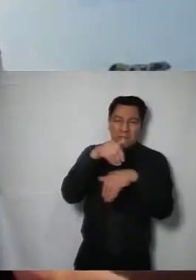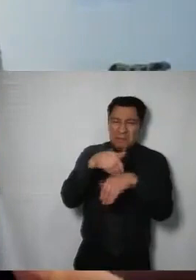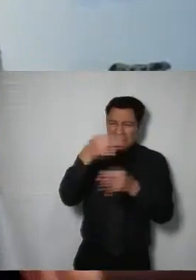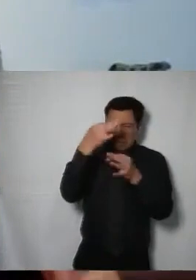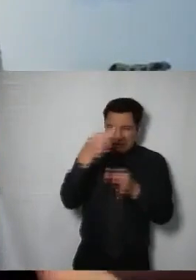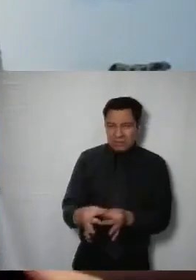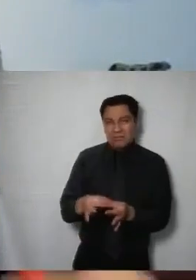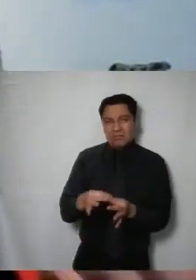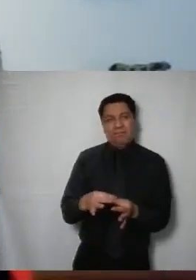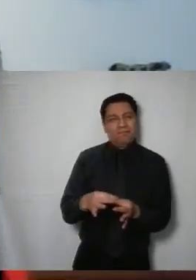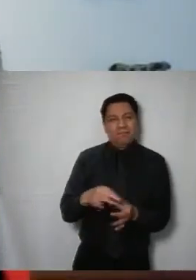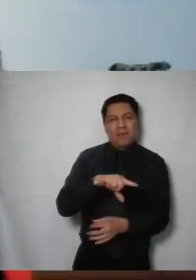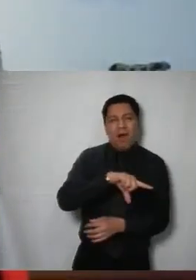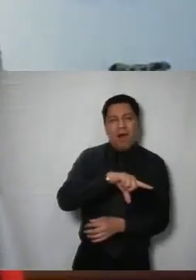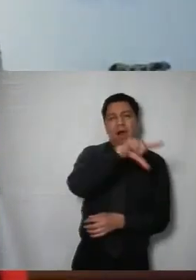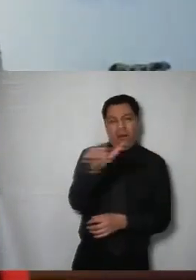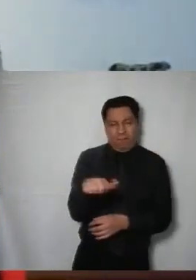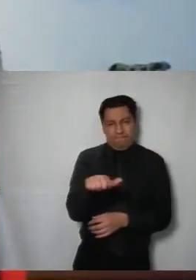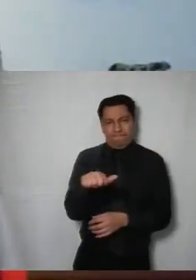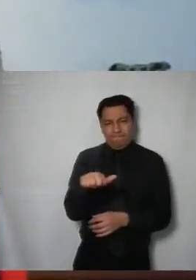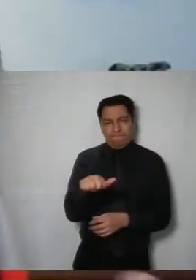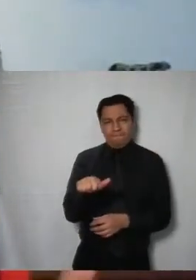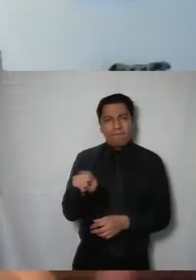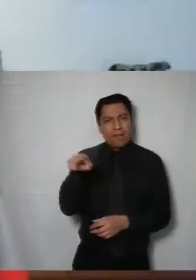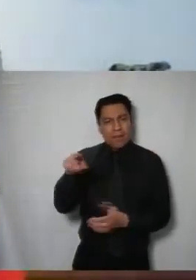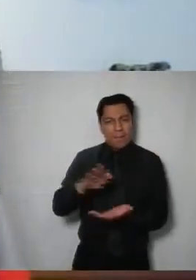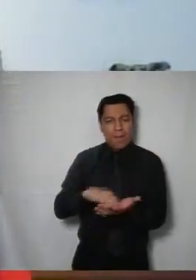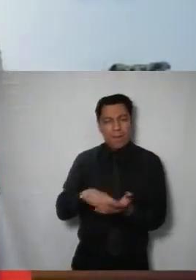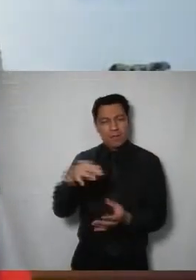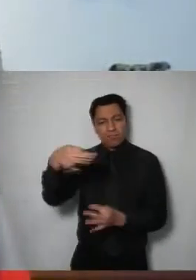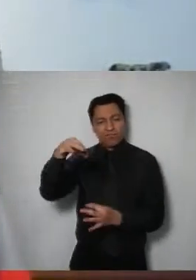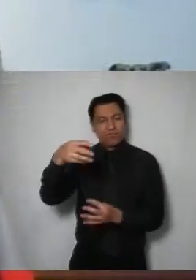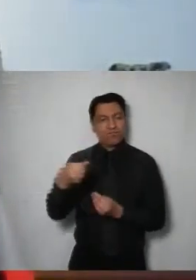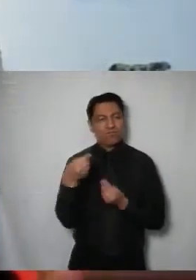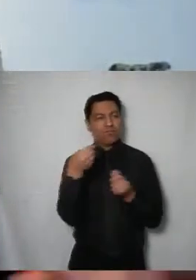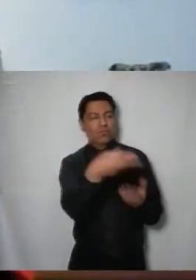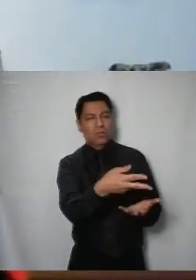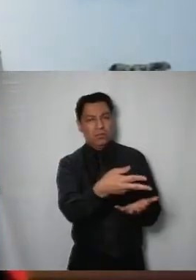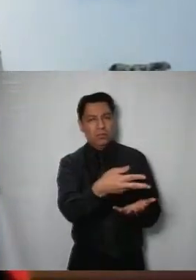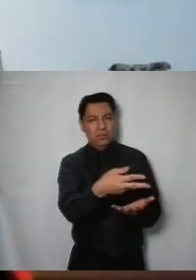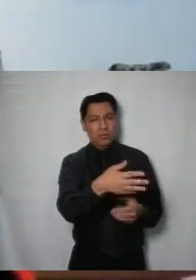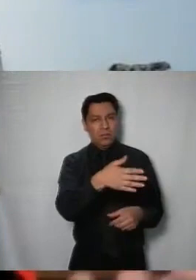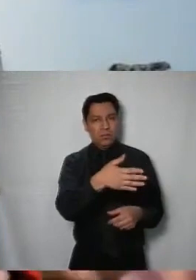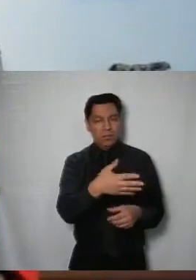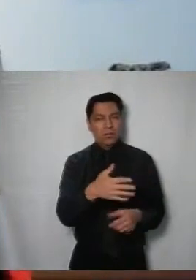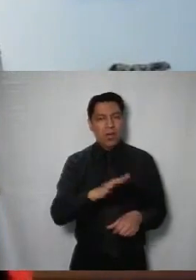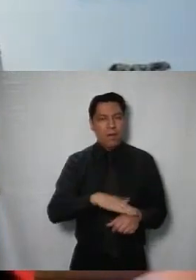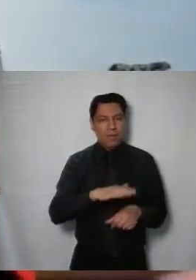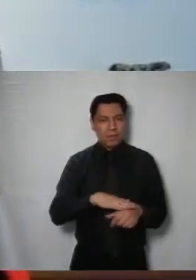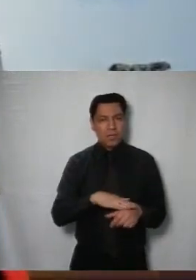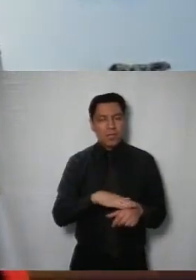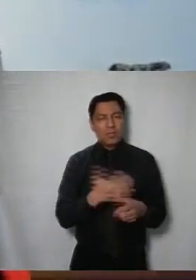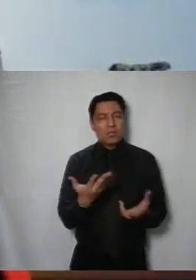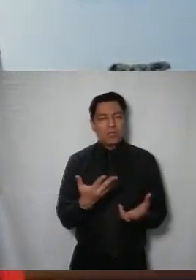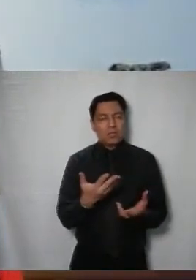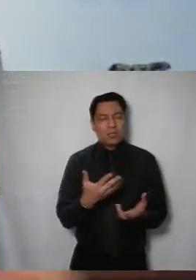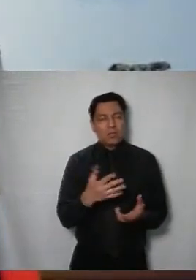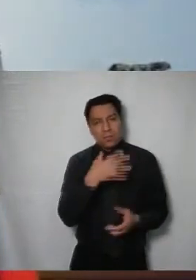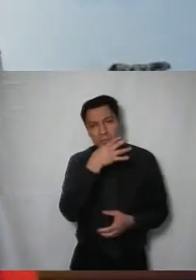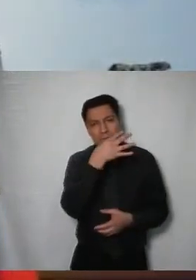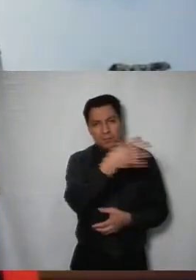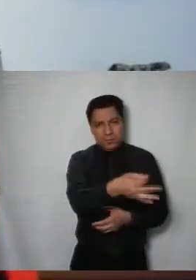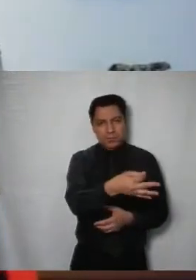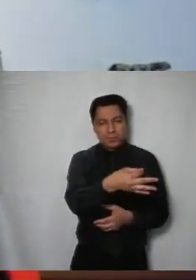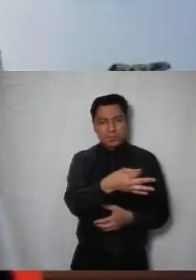recurso el sujeto obligado si finalmente emite una respuesta y se la dio a conocer a la persona se la notificó a través del medio que de hecho la persona le